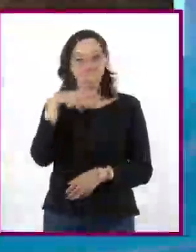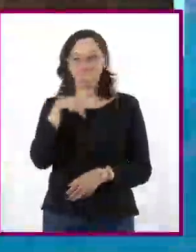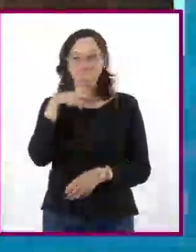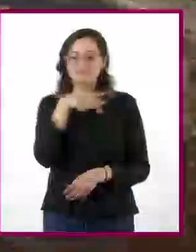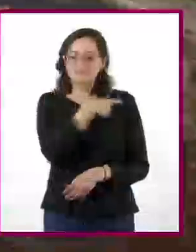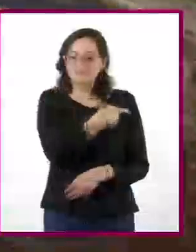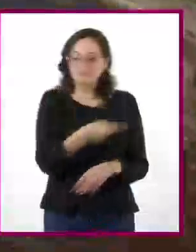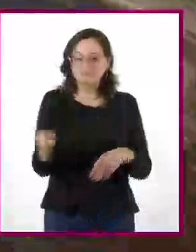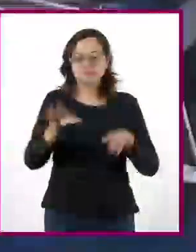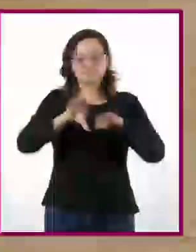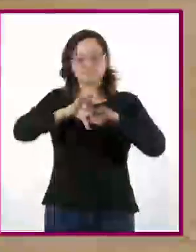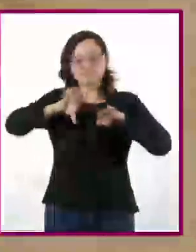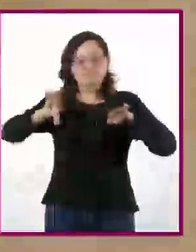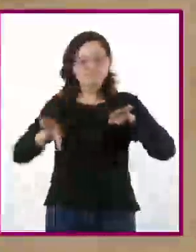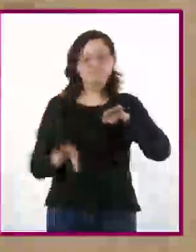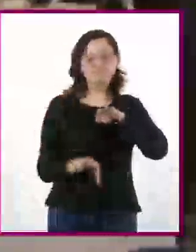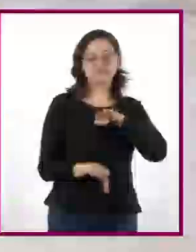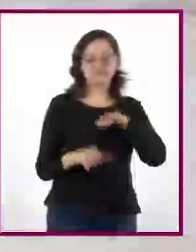desigualdad.